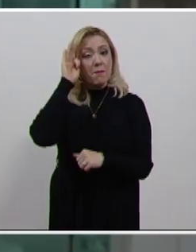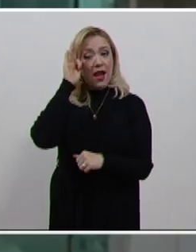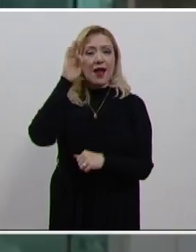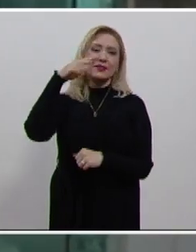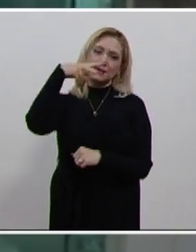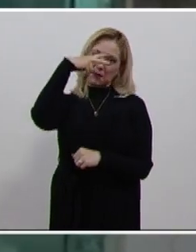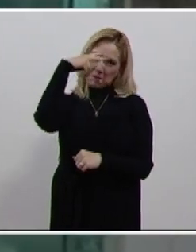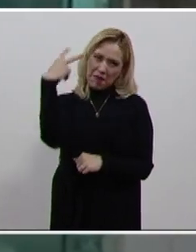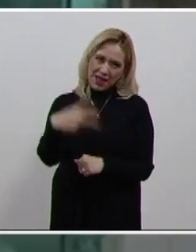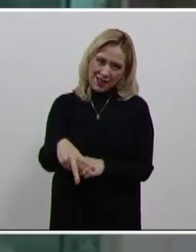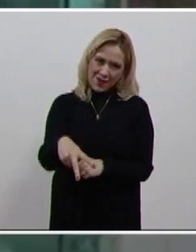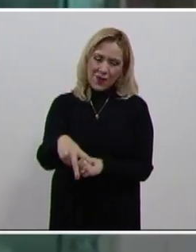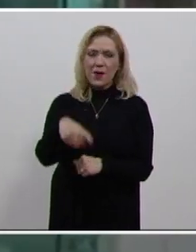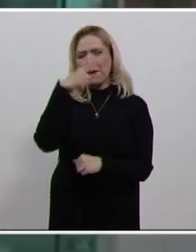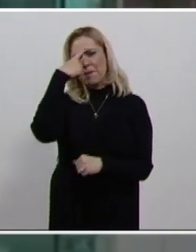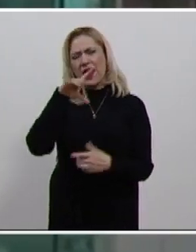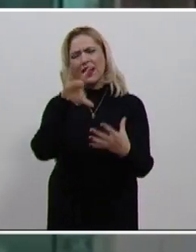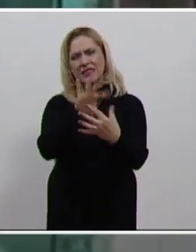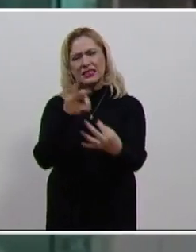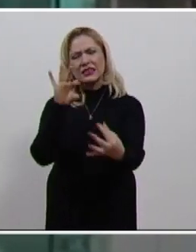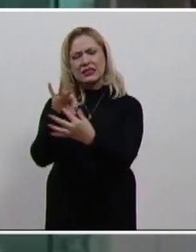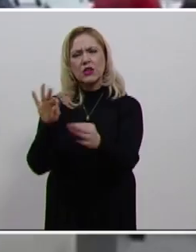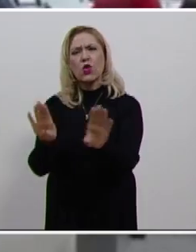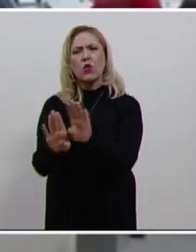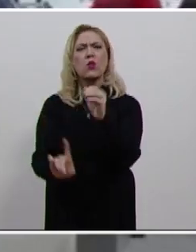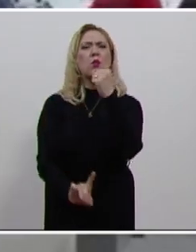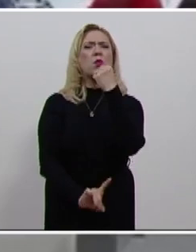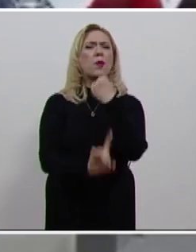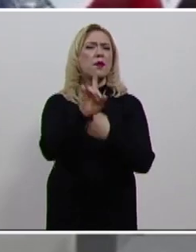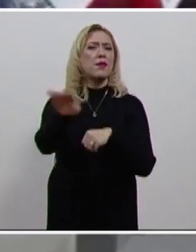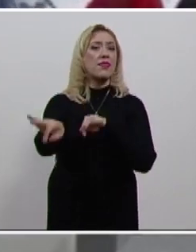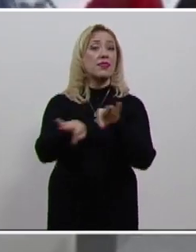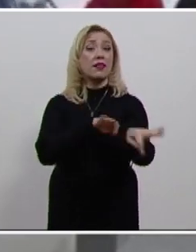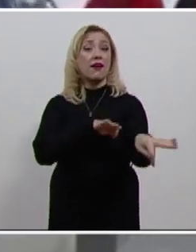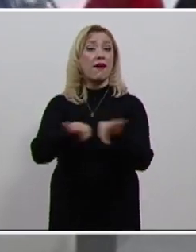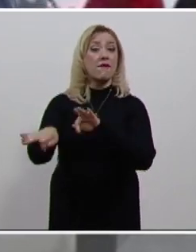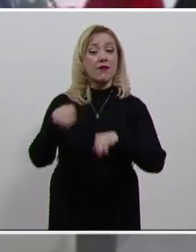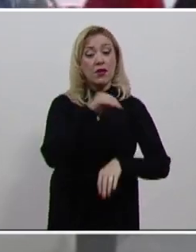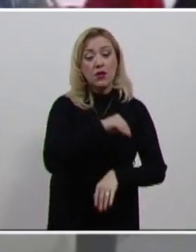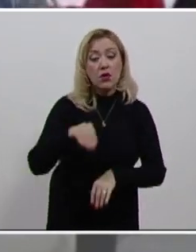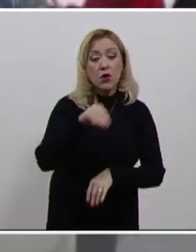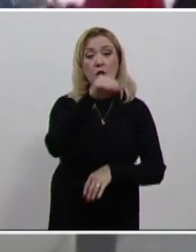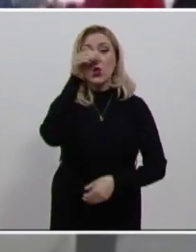magistradas para hablar de los retos que enfrentan en la carrera judicial.